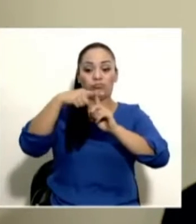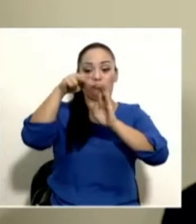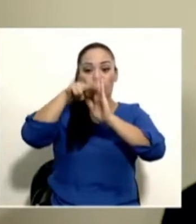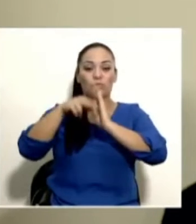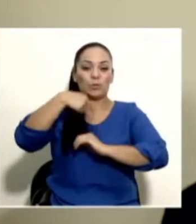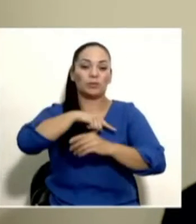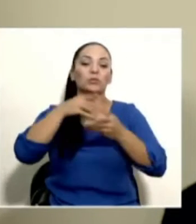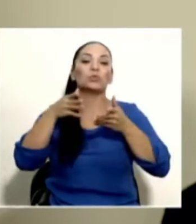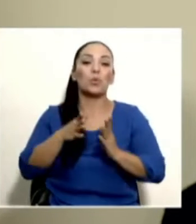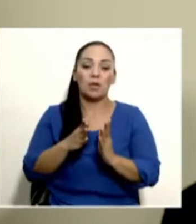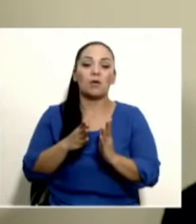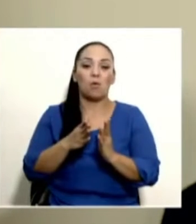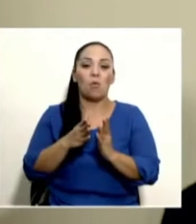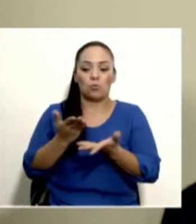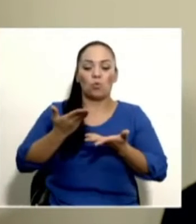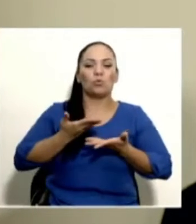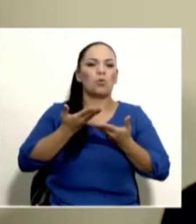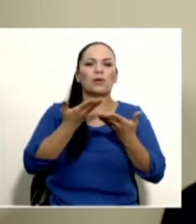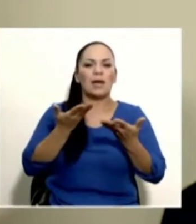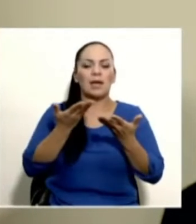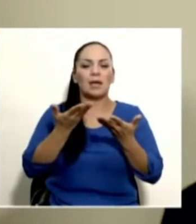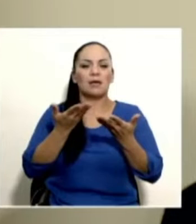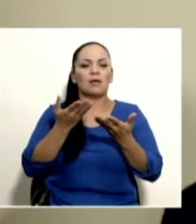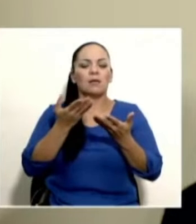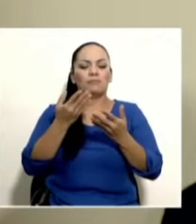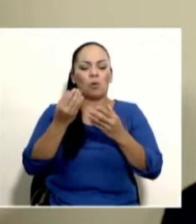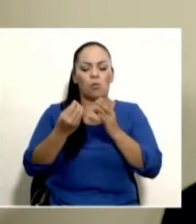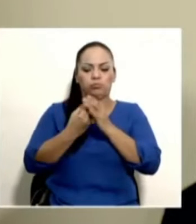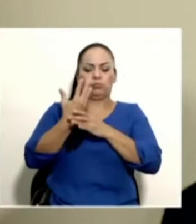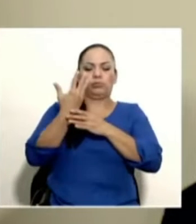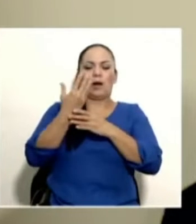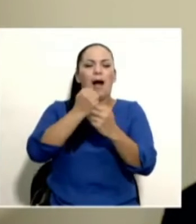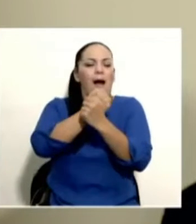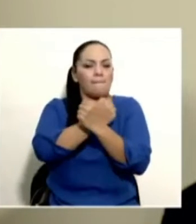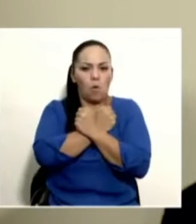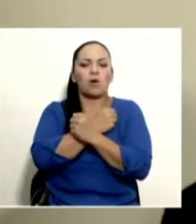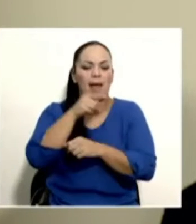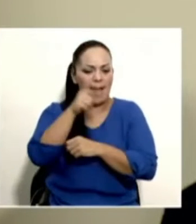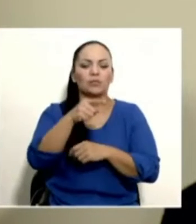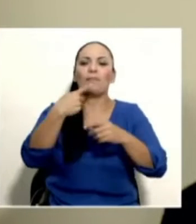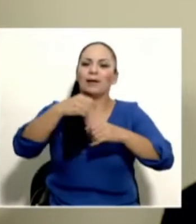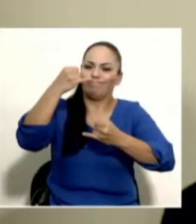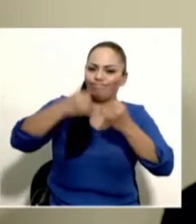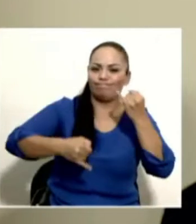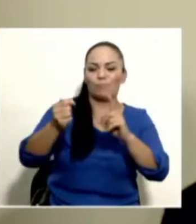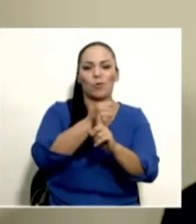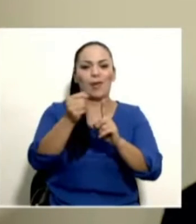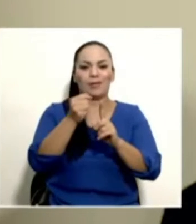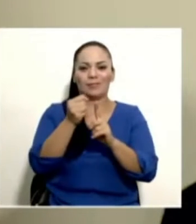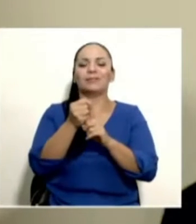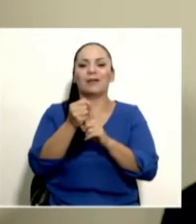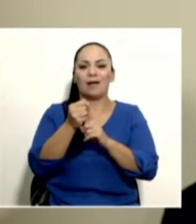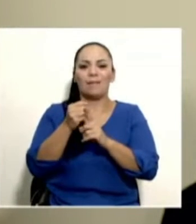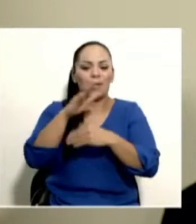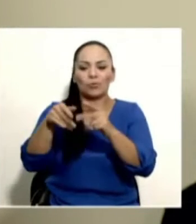La respuesta a la raíz de la violencia es el amor y el servicio a las personas que nacen y viven